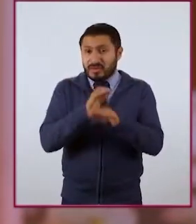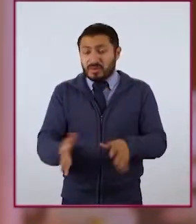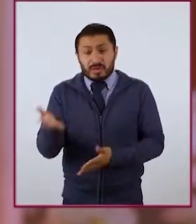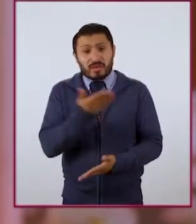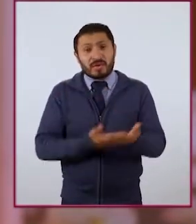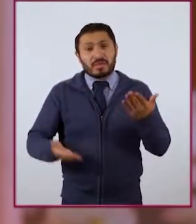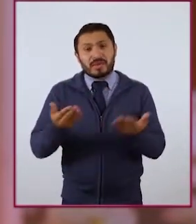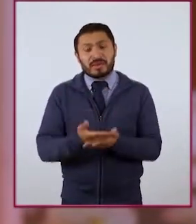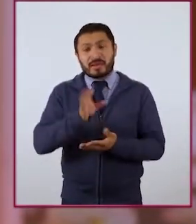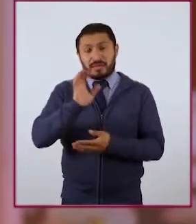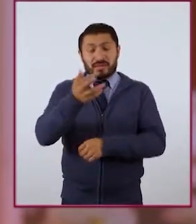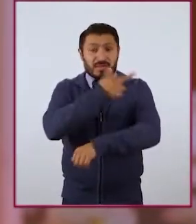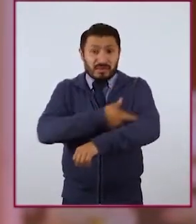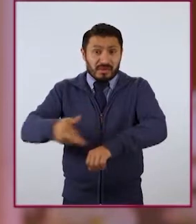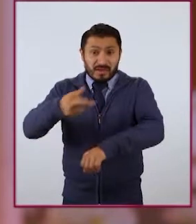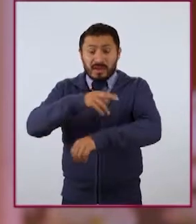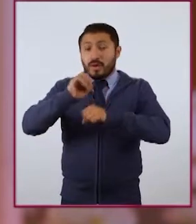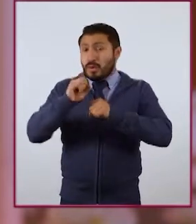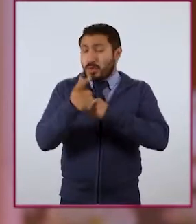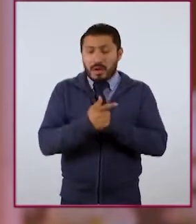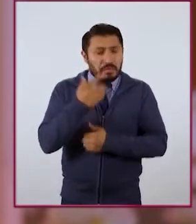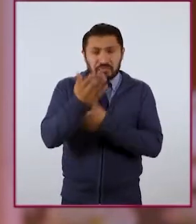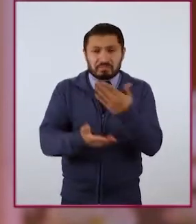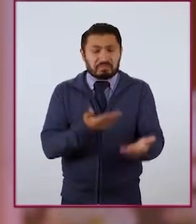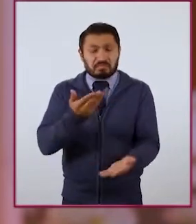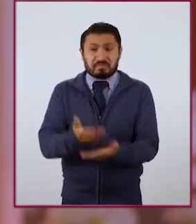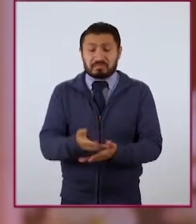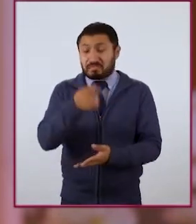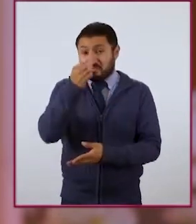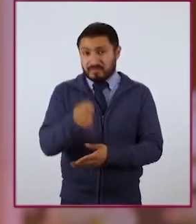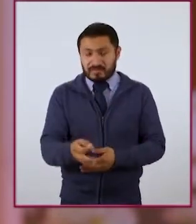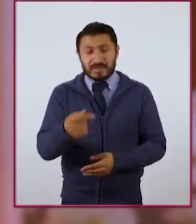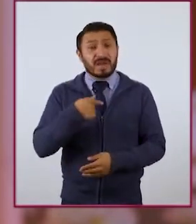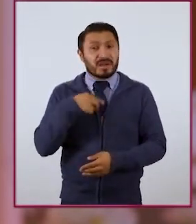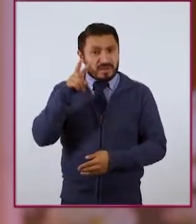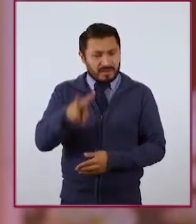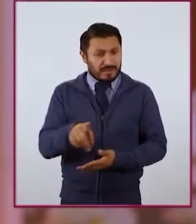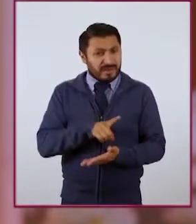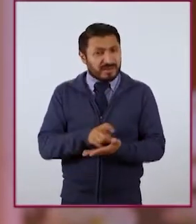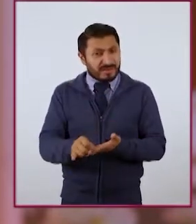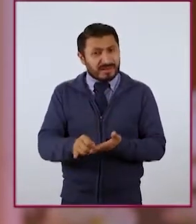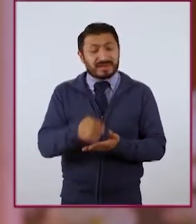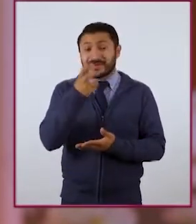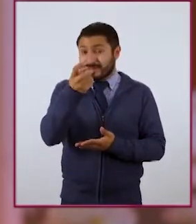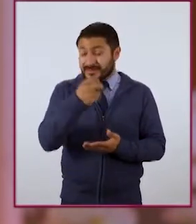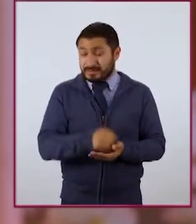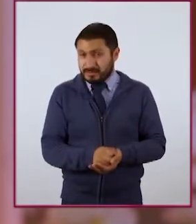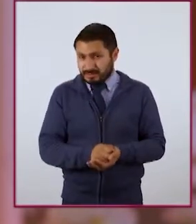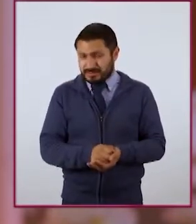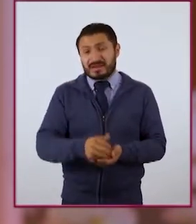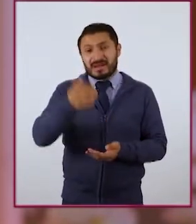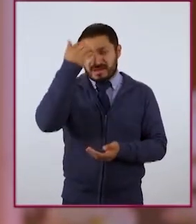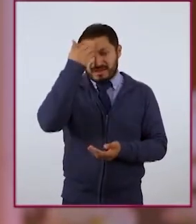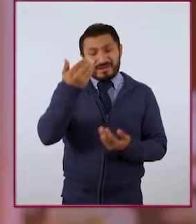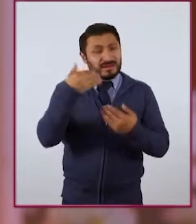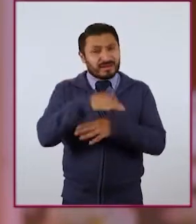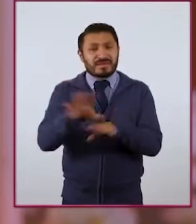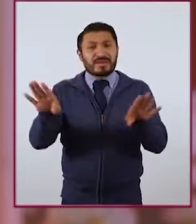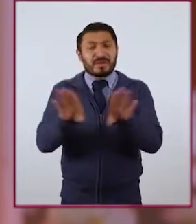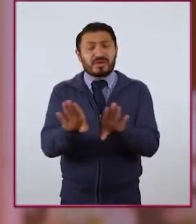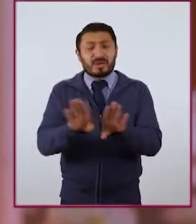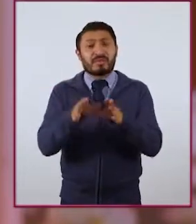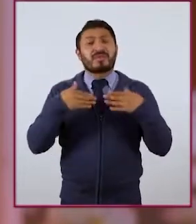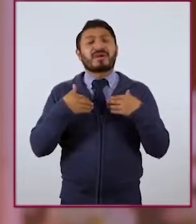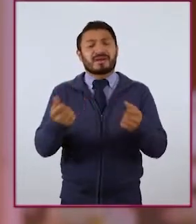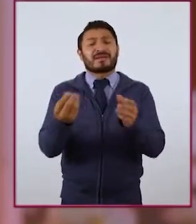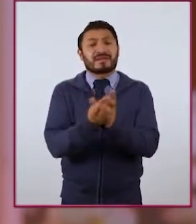cuando realizo un trámite o adquiero un servicio. ¿En verdad yo estoy decidiendo todo eso? Para saber más acerca de cómo debemos entender la